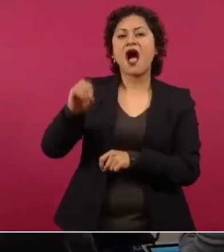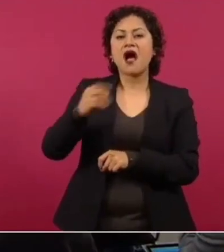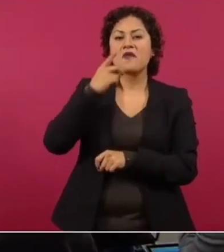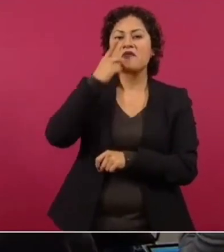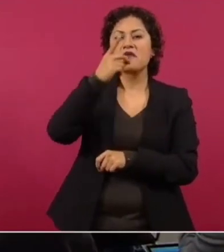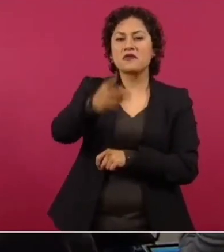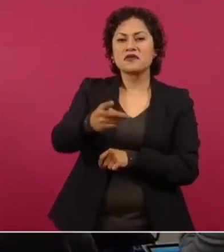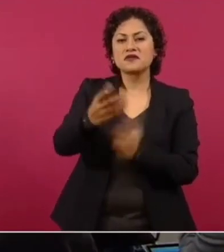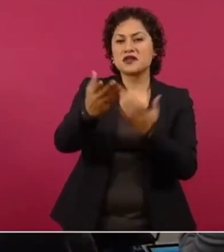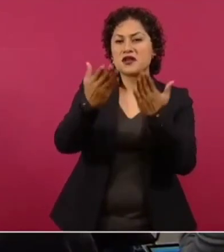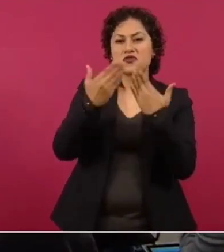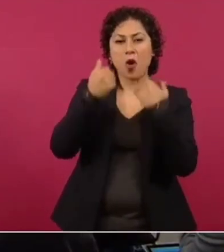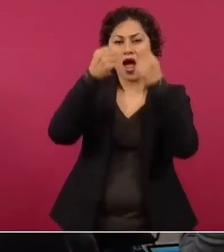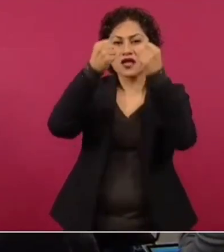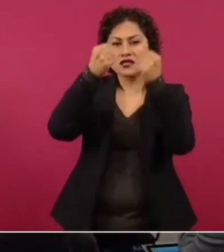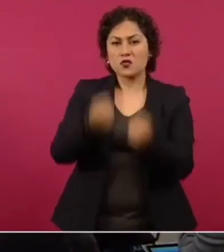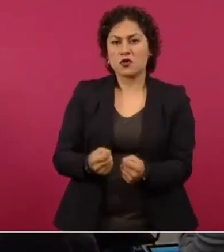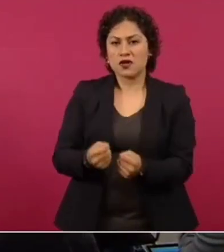inmigrante.